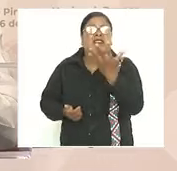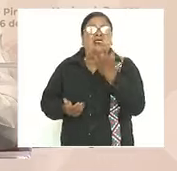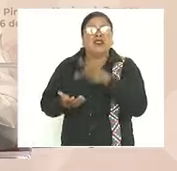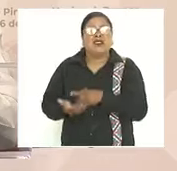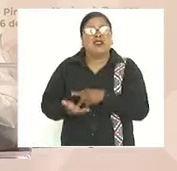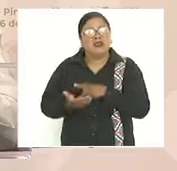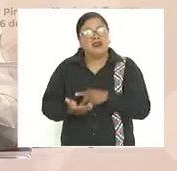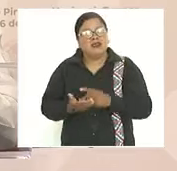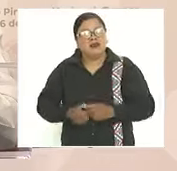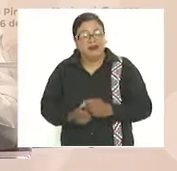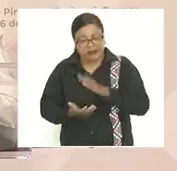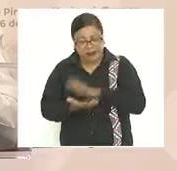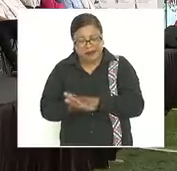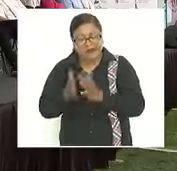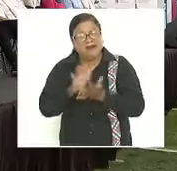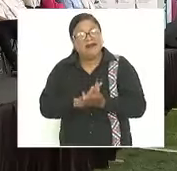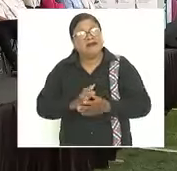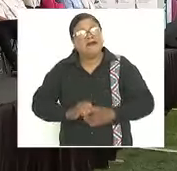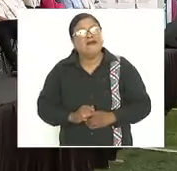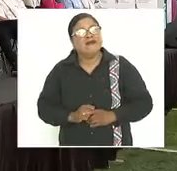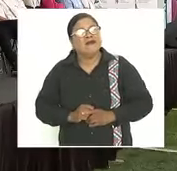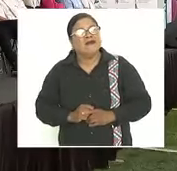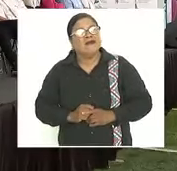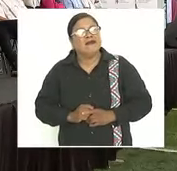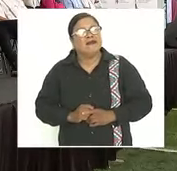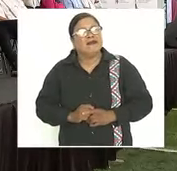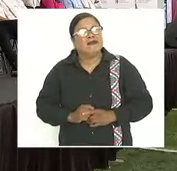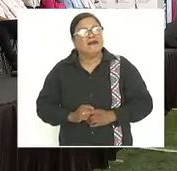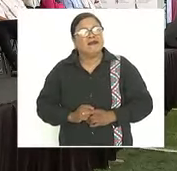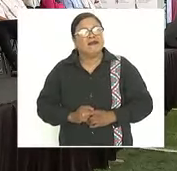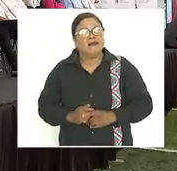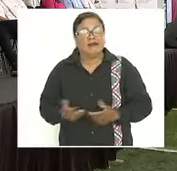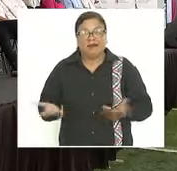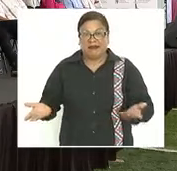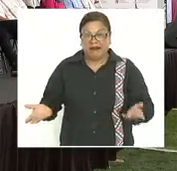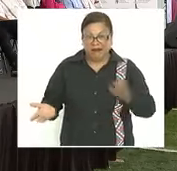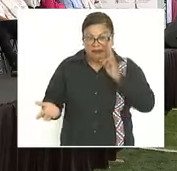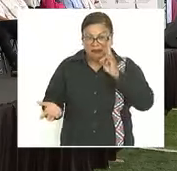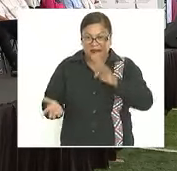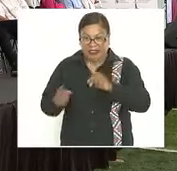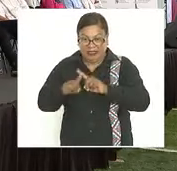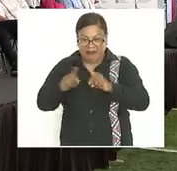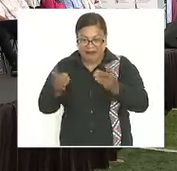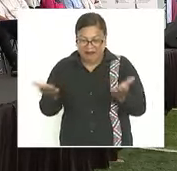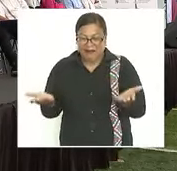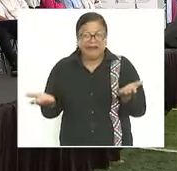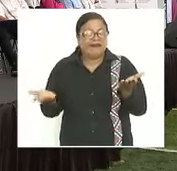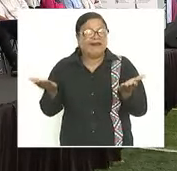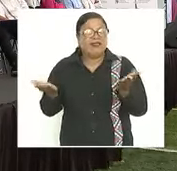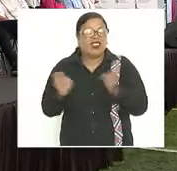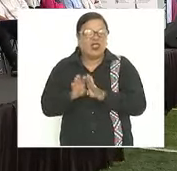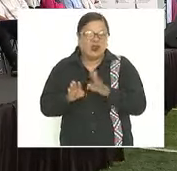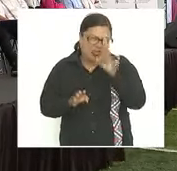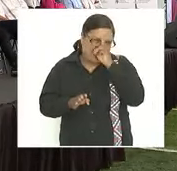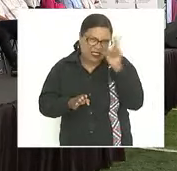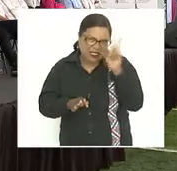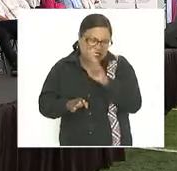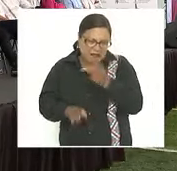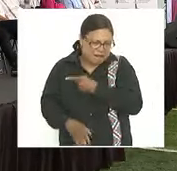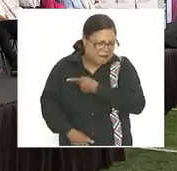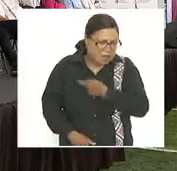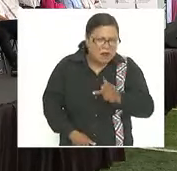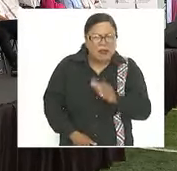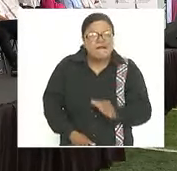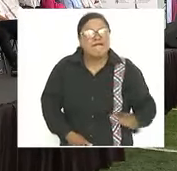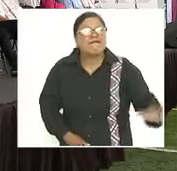de tortillas de esas dimensiones fue el empobrecimiento de la gente al grado